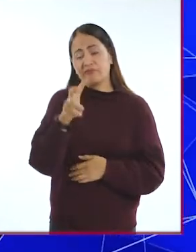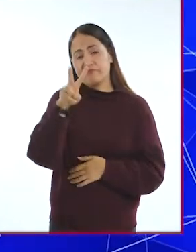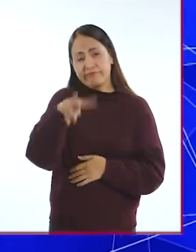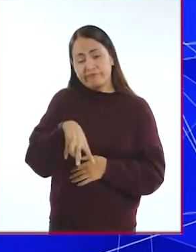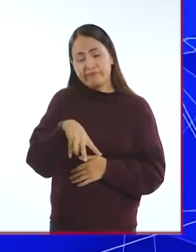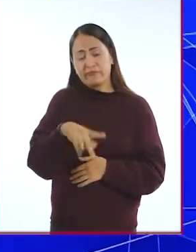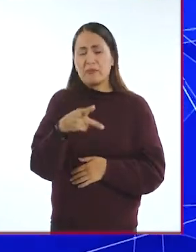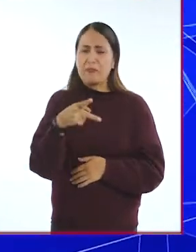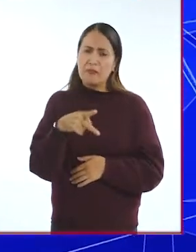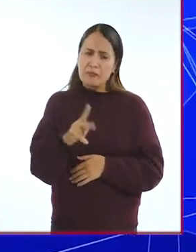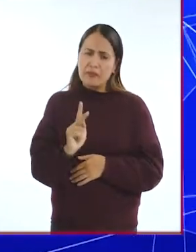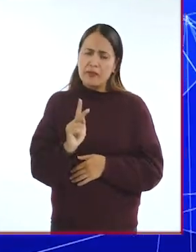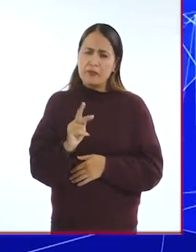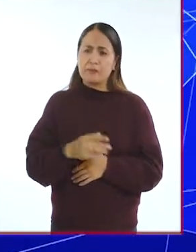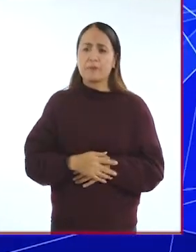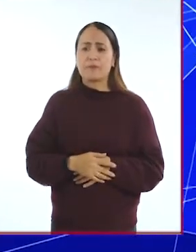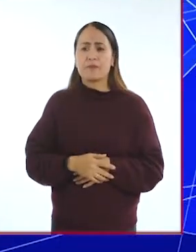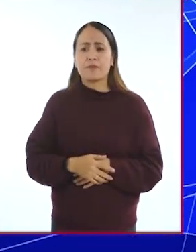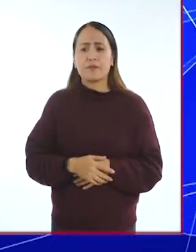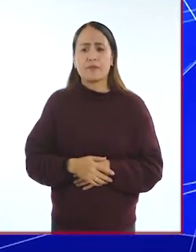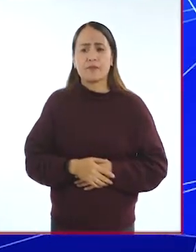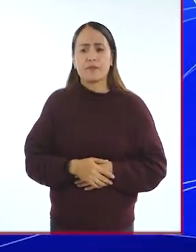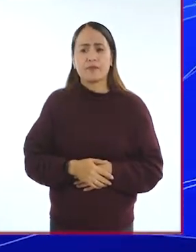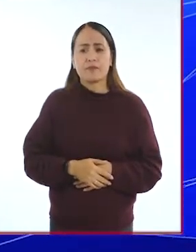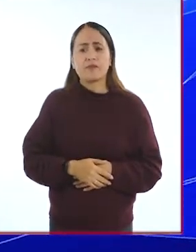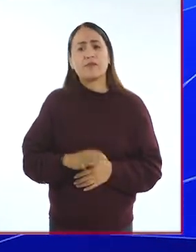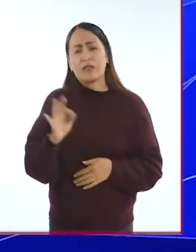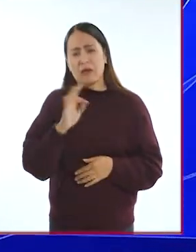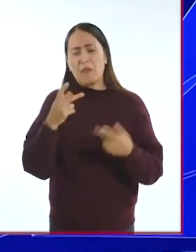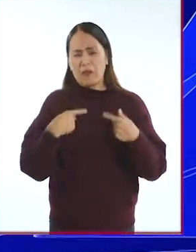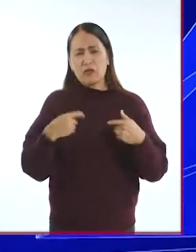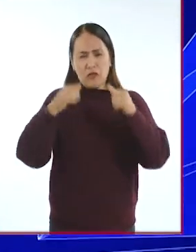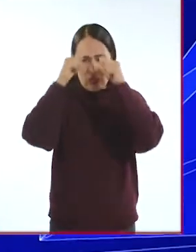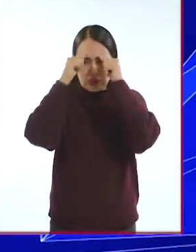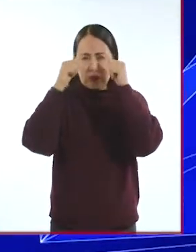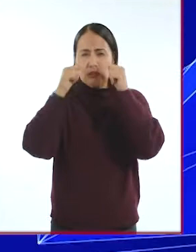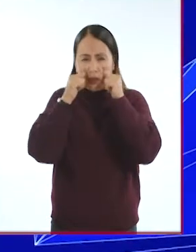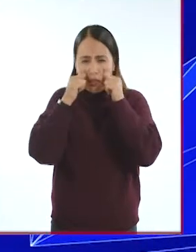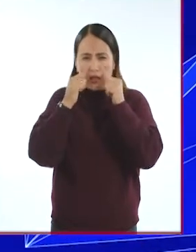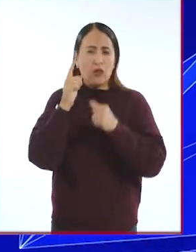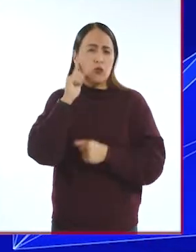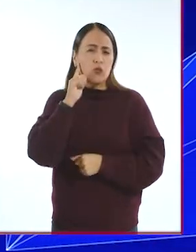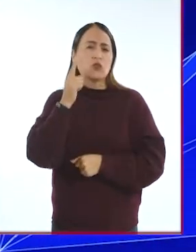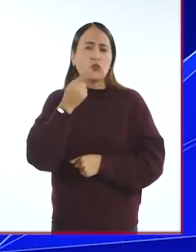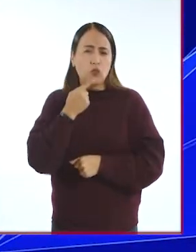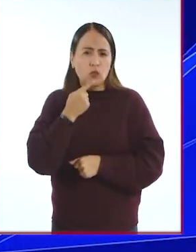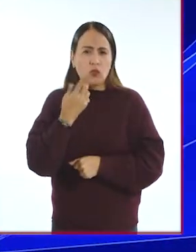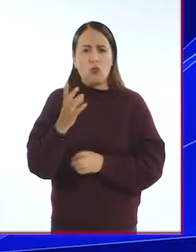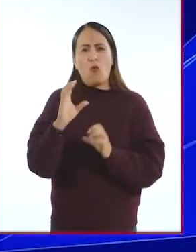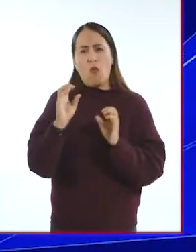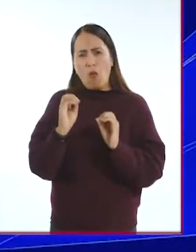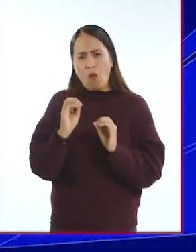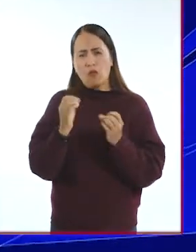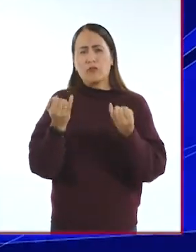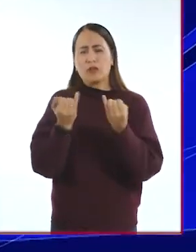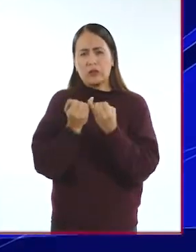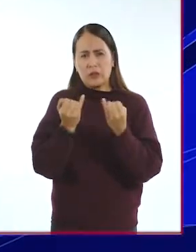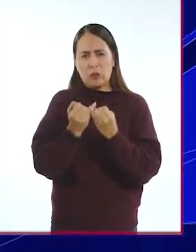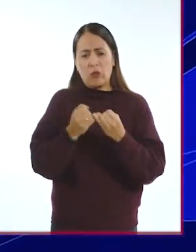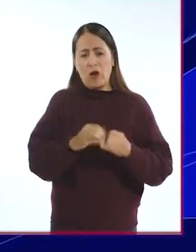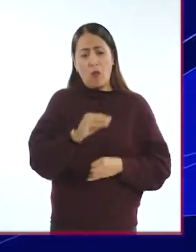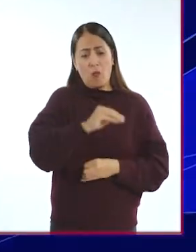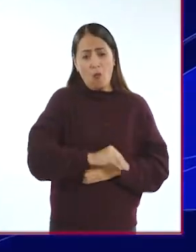embargo, hay muchas cosas para ciegos, para personas que no oyen, para personas que tienen